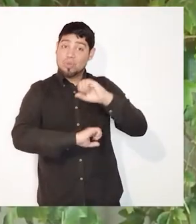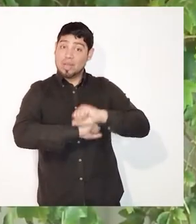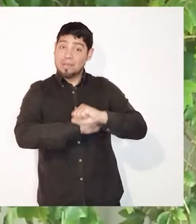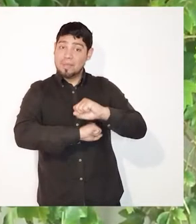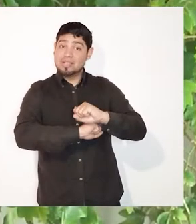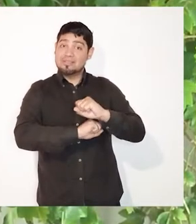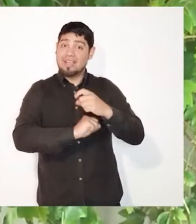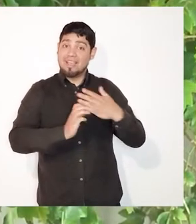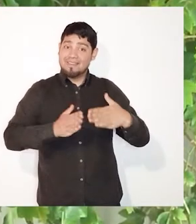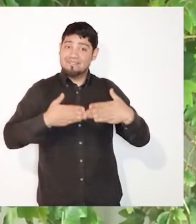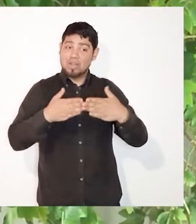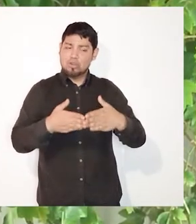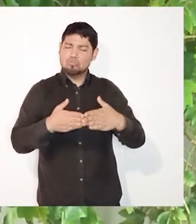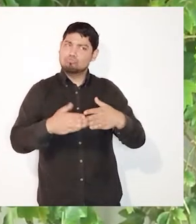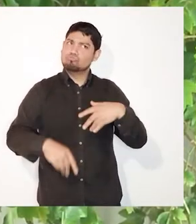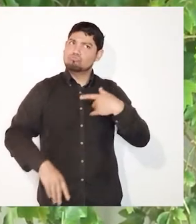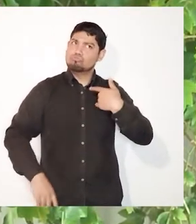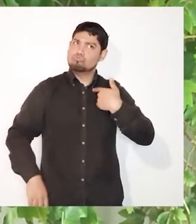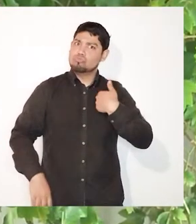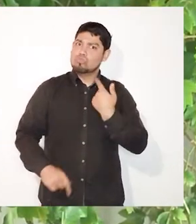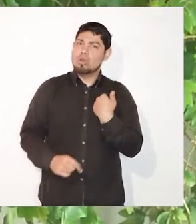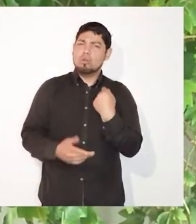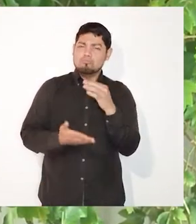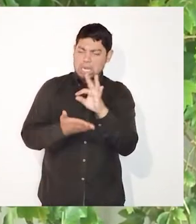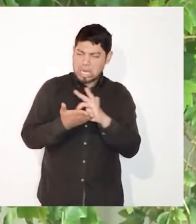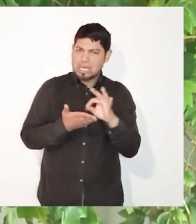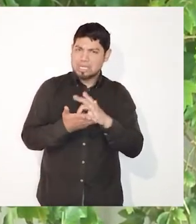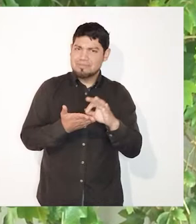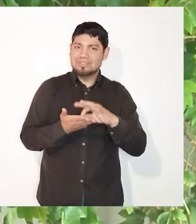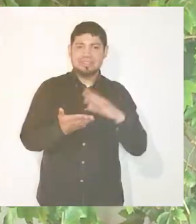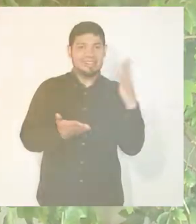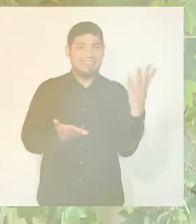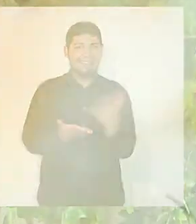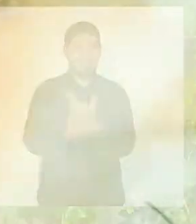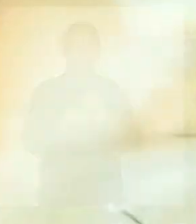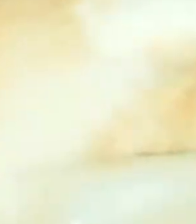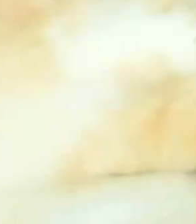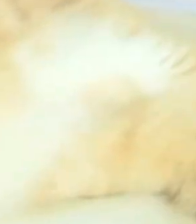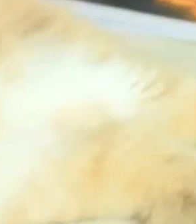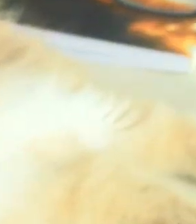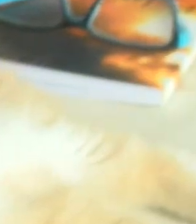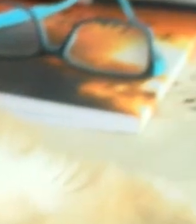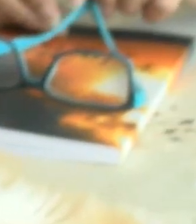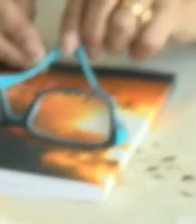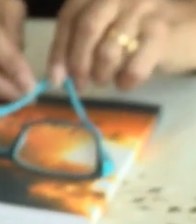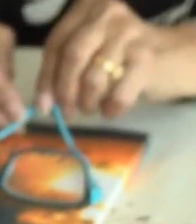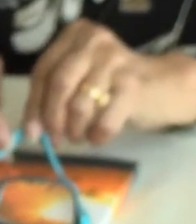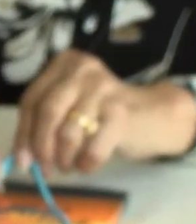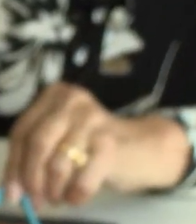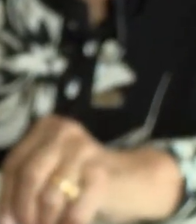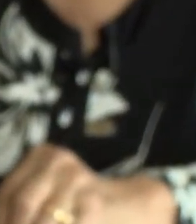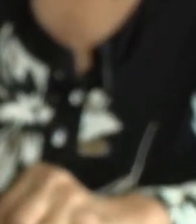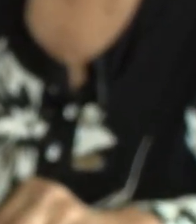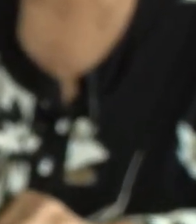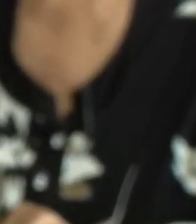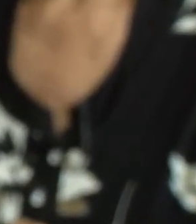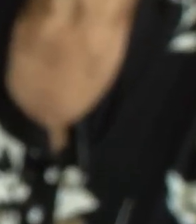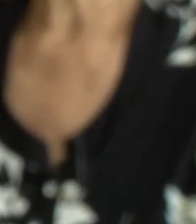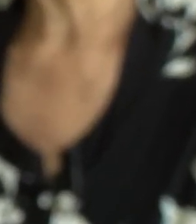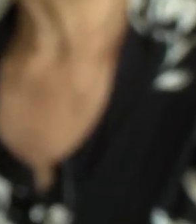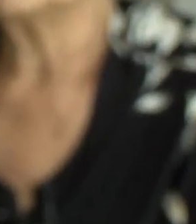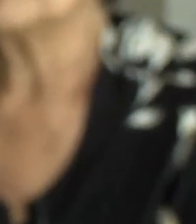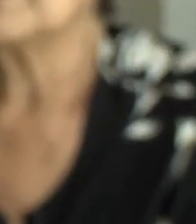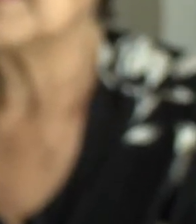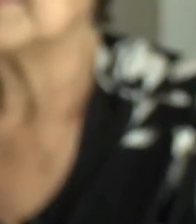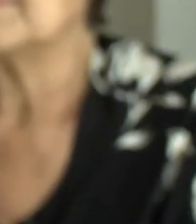me animé a escribir, gané el concurso, y gané el primero y el segundo lugar, y al año siguiente gané el segundo y tercer lugar.